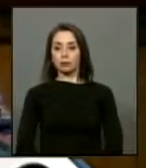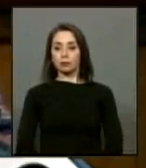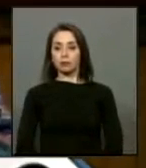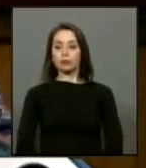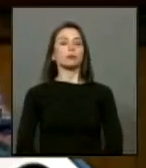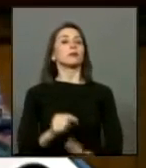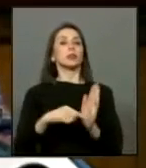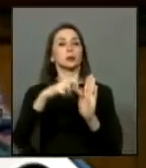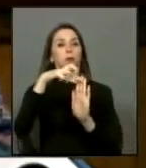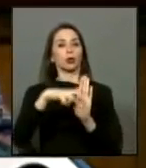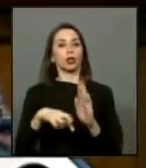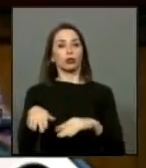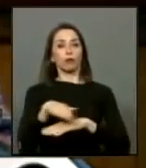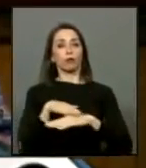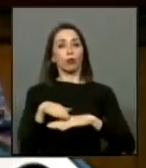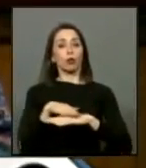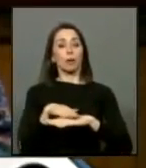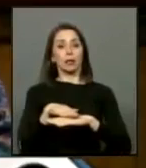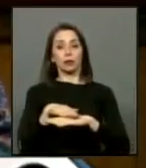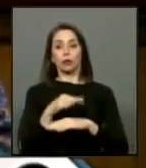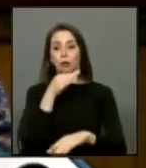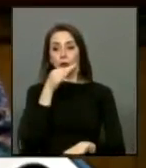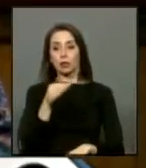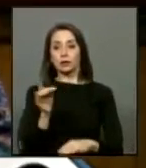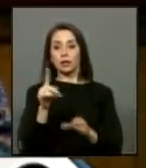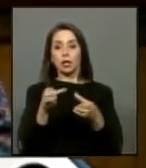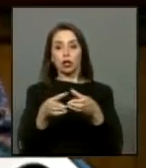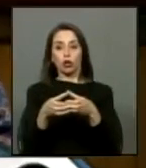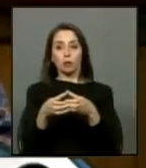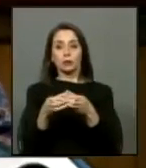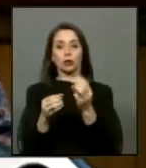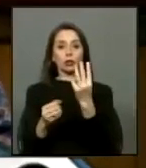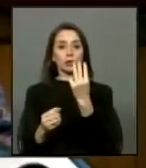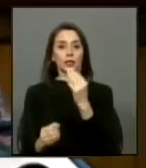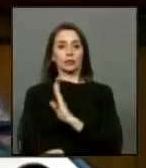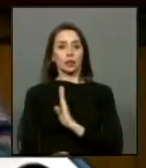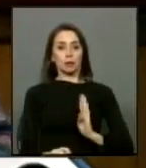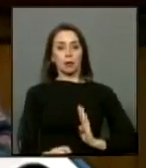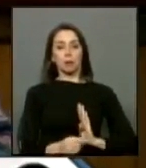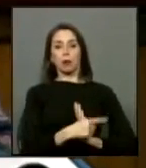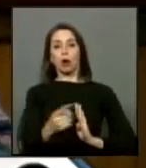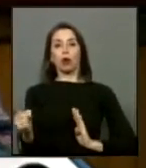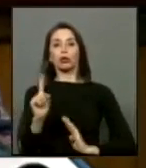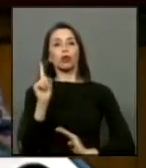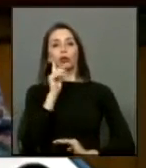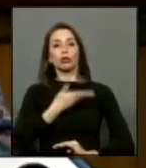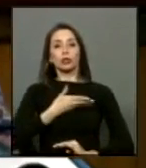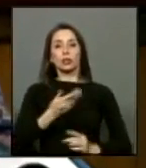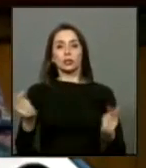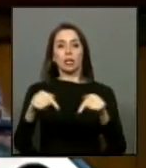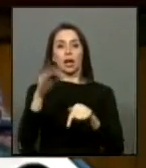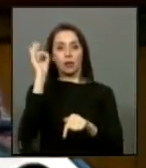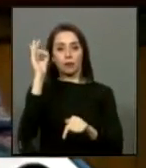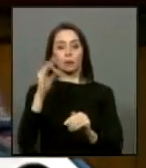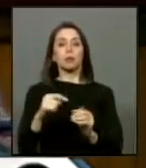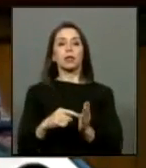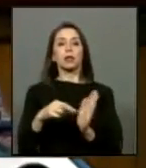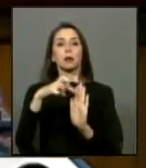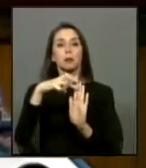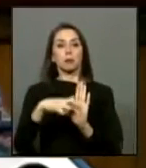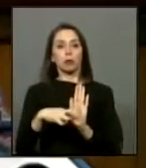Fundamentos del proyecto. Cabe señalar que en la Comisión hay 13 miembros, los demás no estaban presentes. Fundamentos del proyecto.